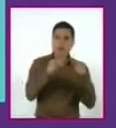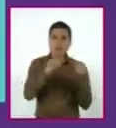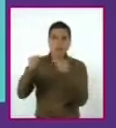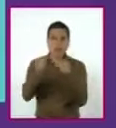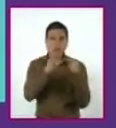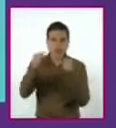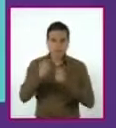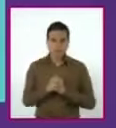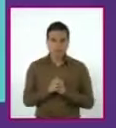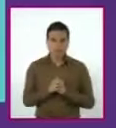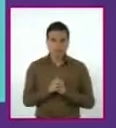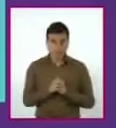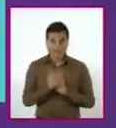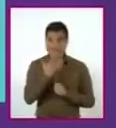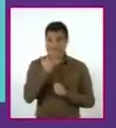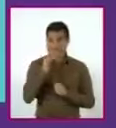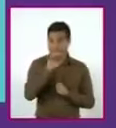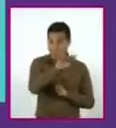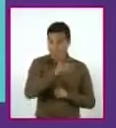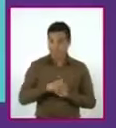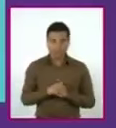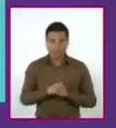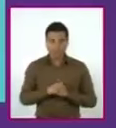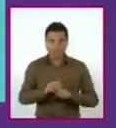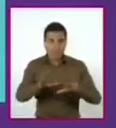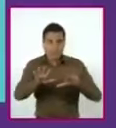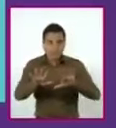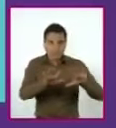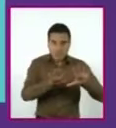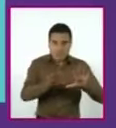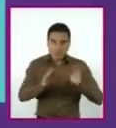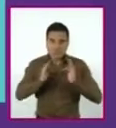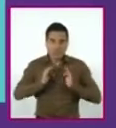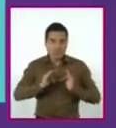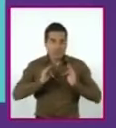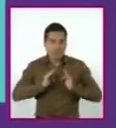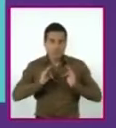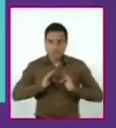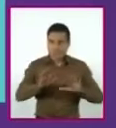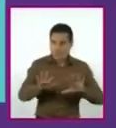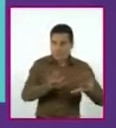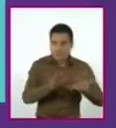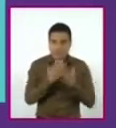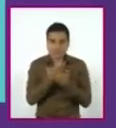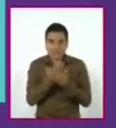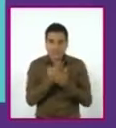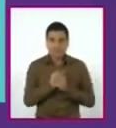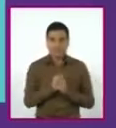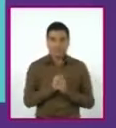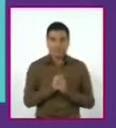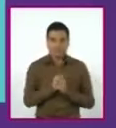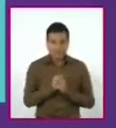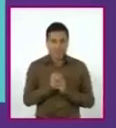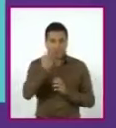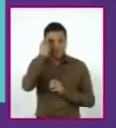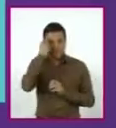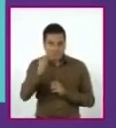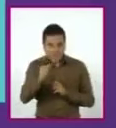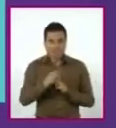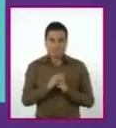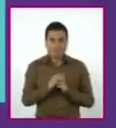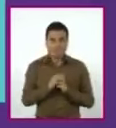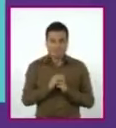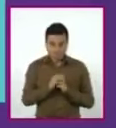El trabajo del dragón era controlar de manera equilibrada las operaciones necesarias para la resolución de